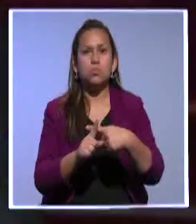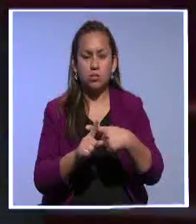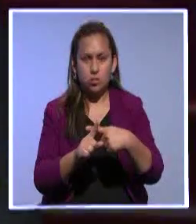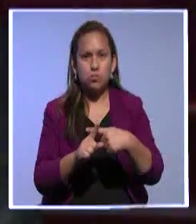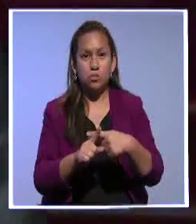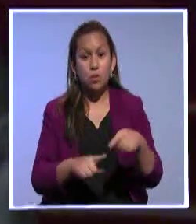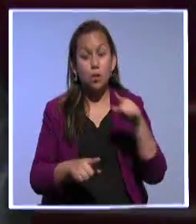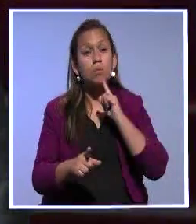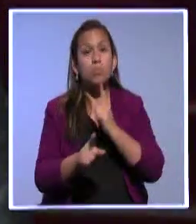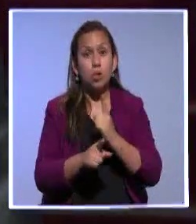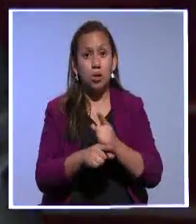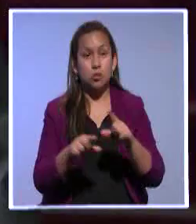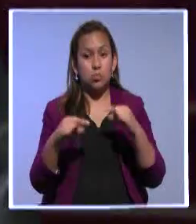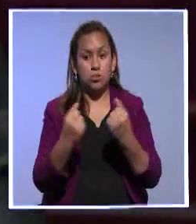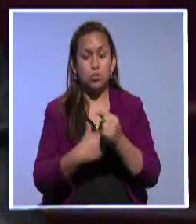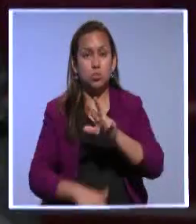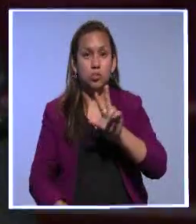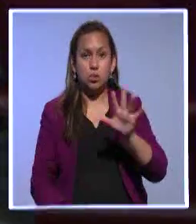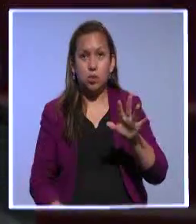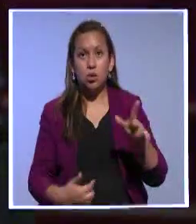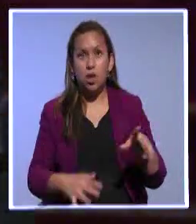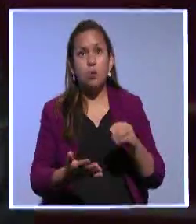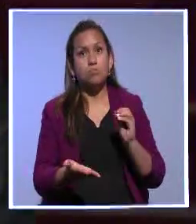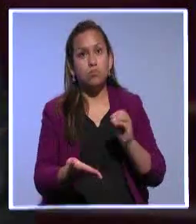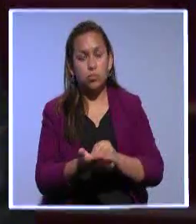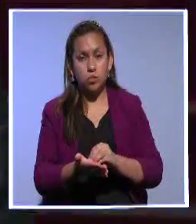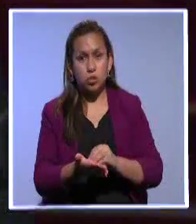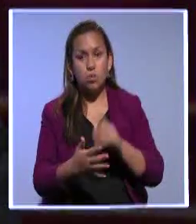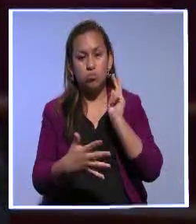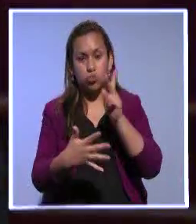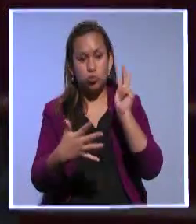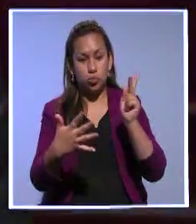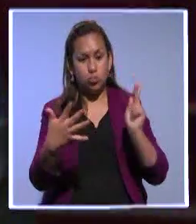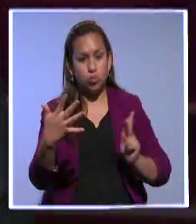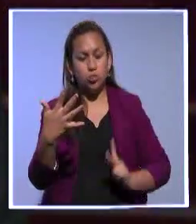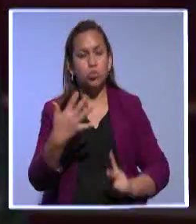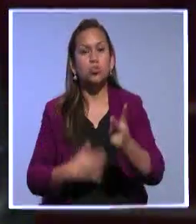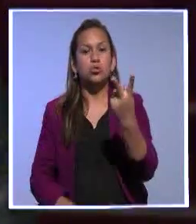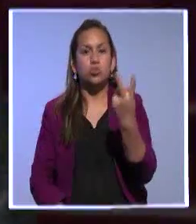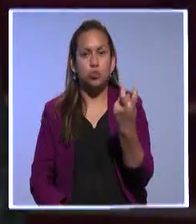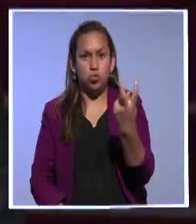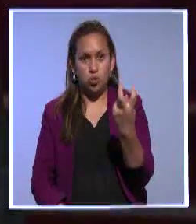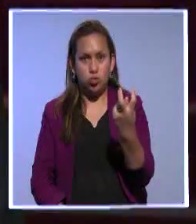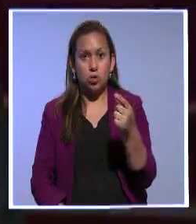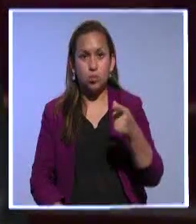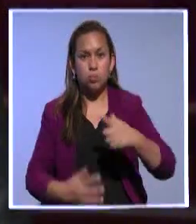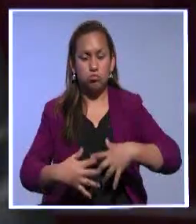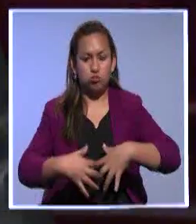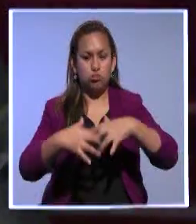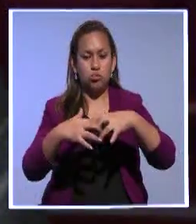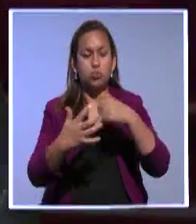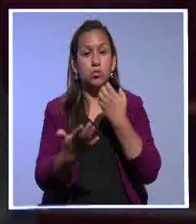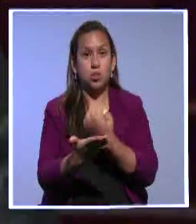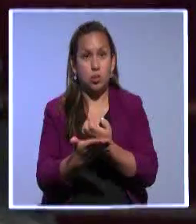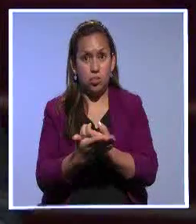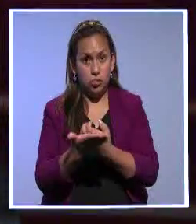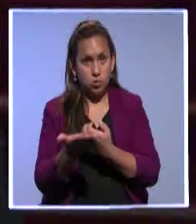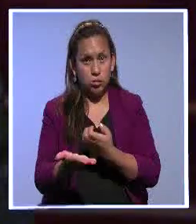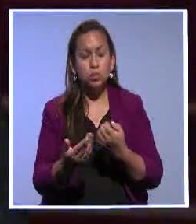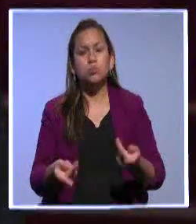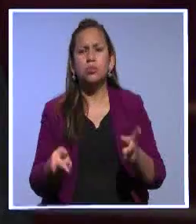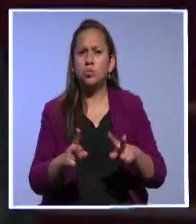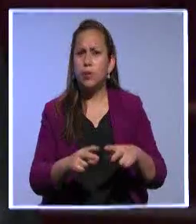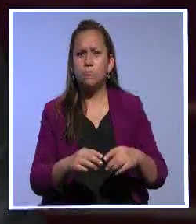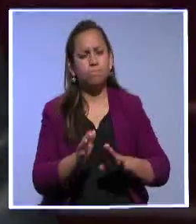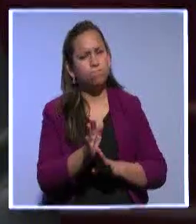Alianza País ha presentado un proyecto que se basa en 12 puntos para la reactivación económica en un momento complejo, pero también para